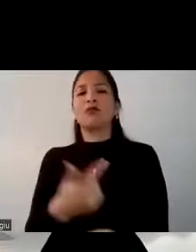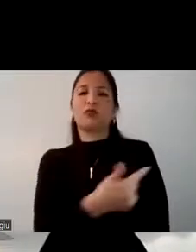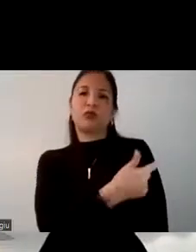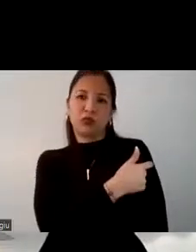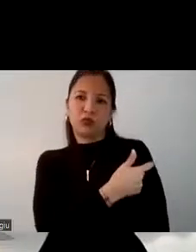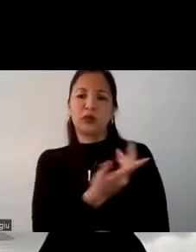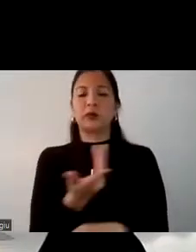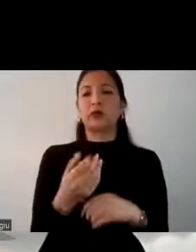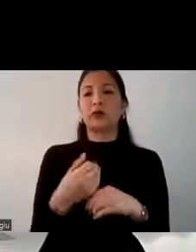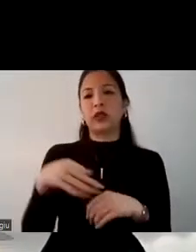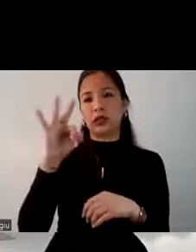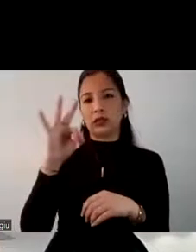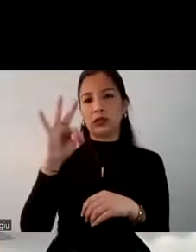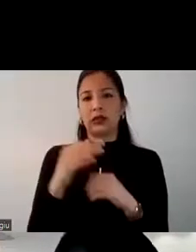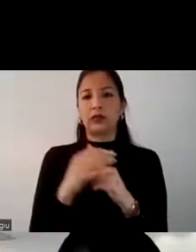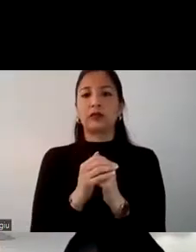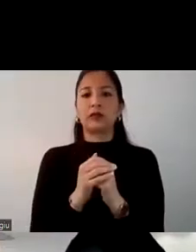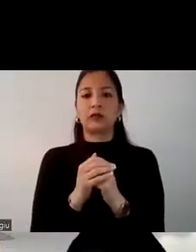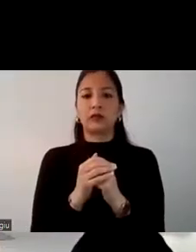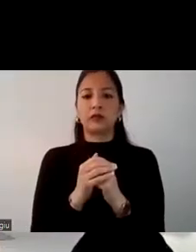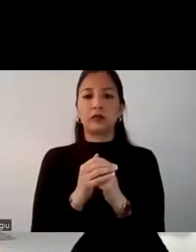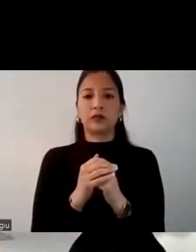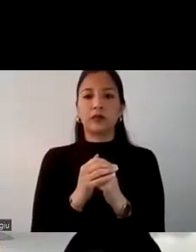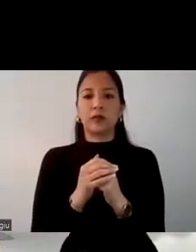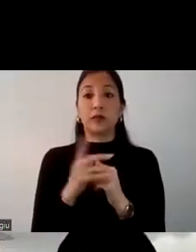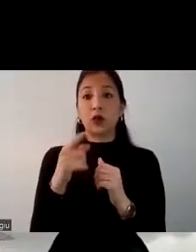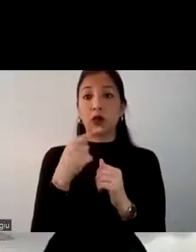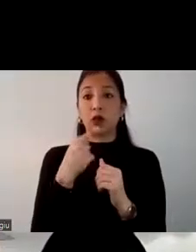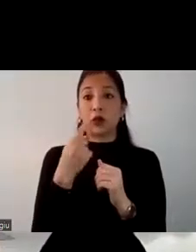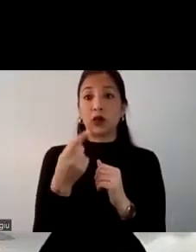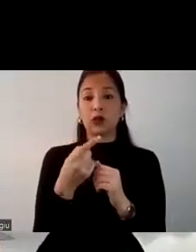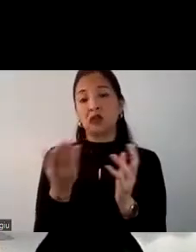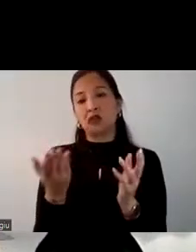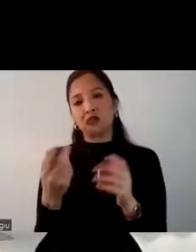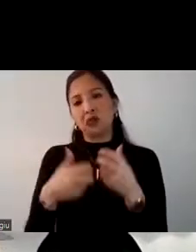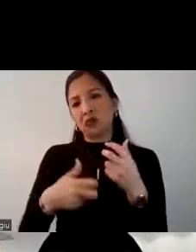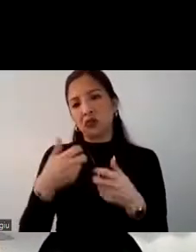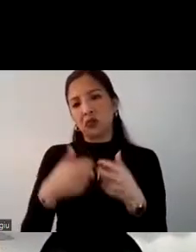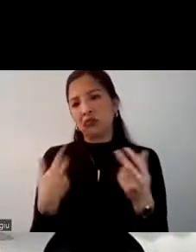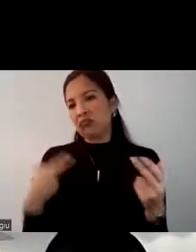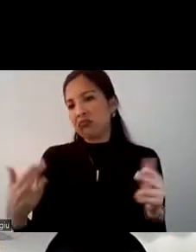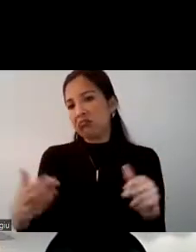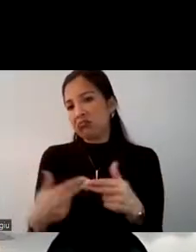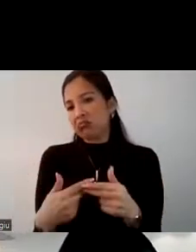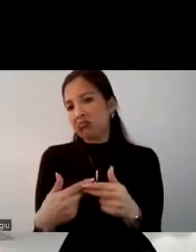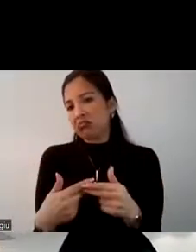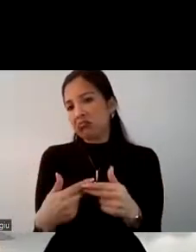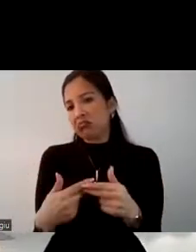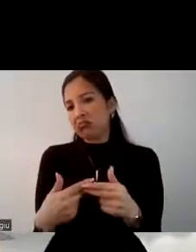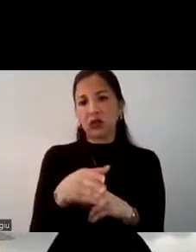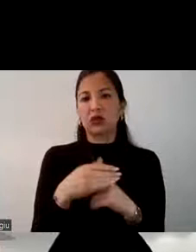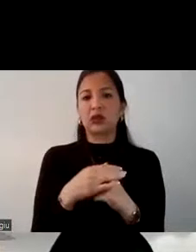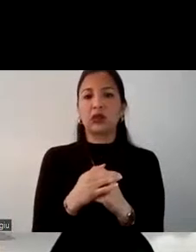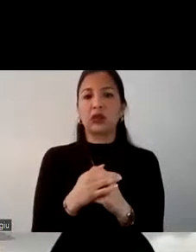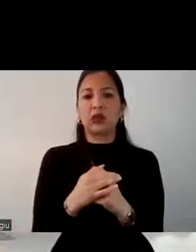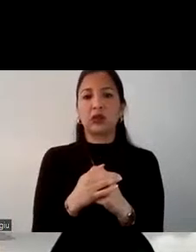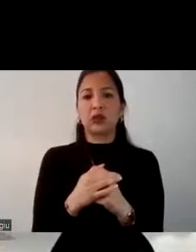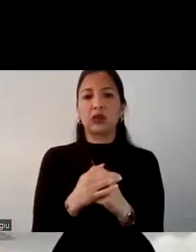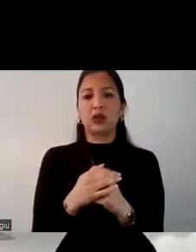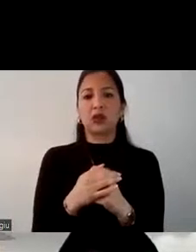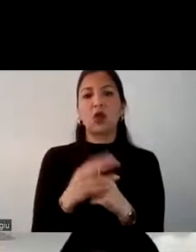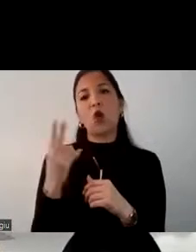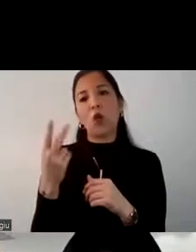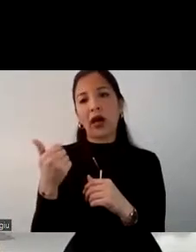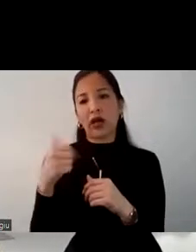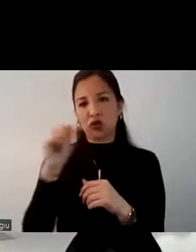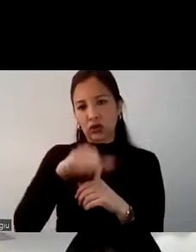esta tercera dosis de refuerzo. Lo que nos indica que esto no es ninguna barrera para que puedan ingresar como vacaciones a nuestro